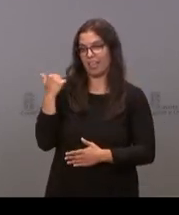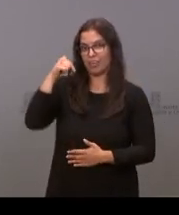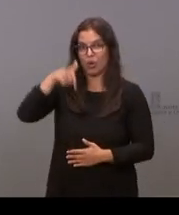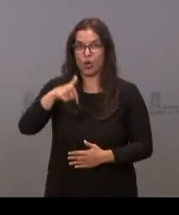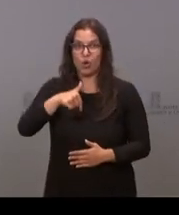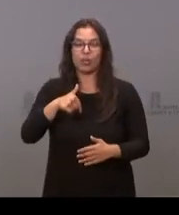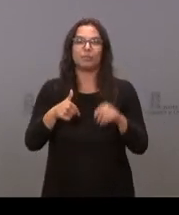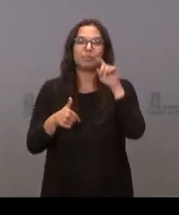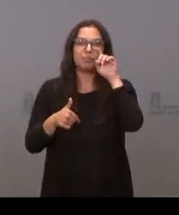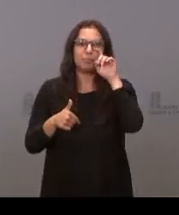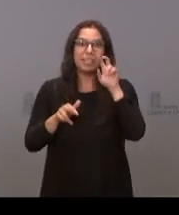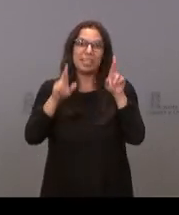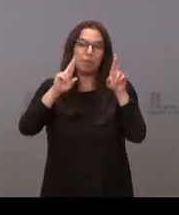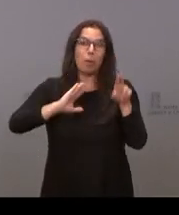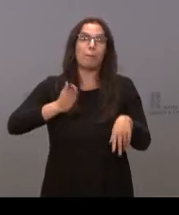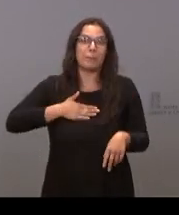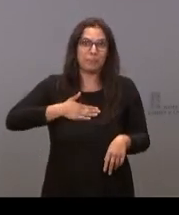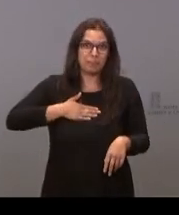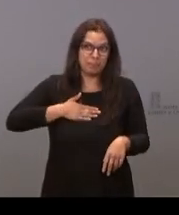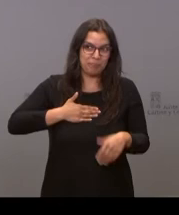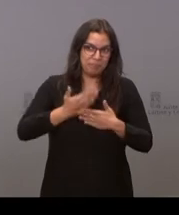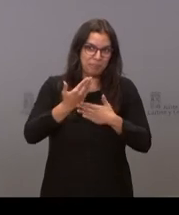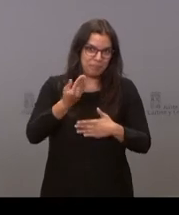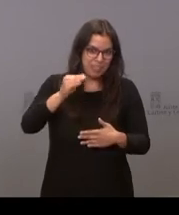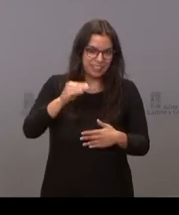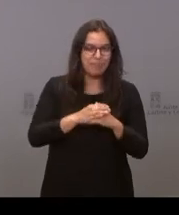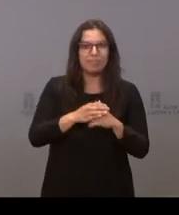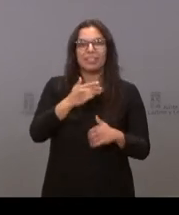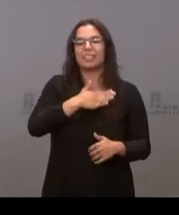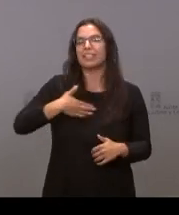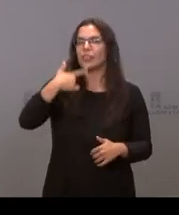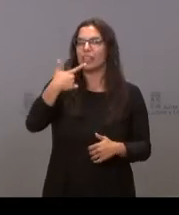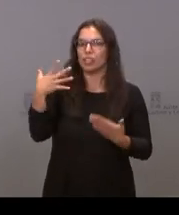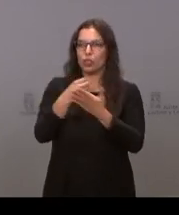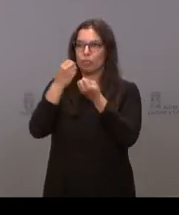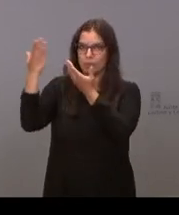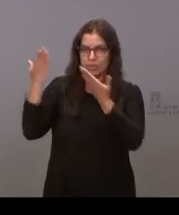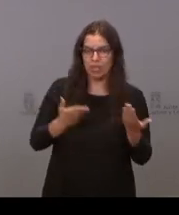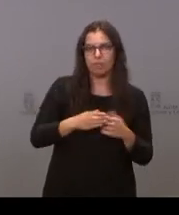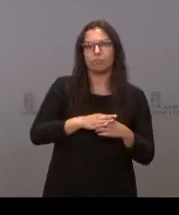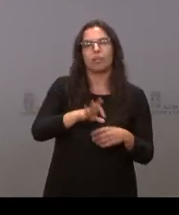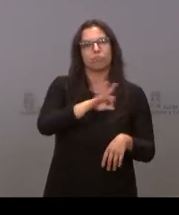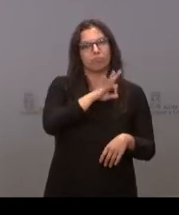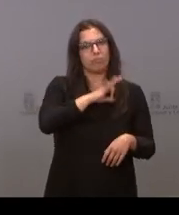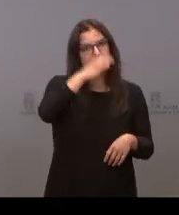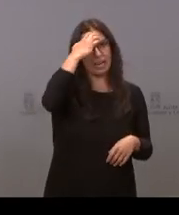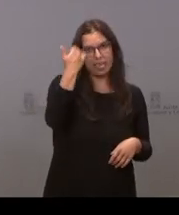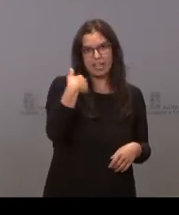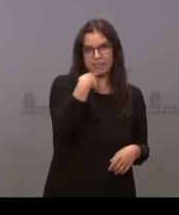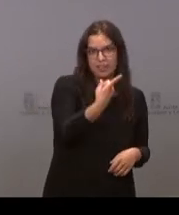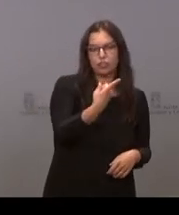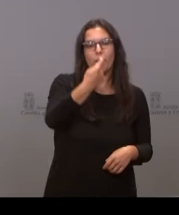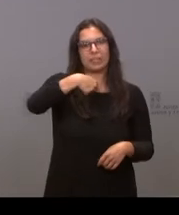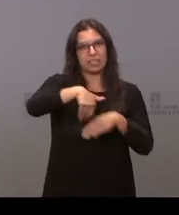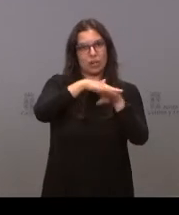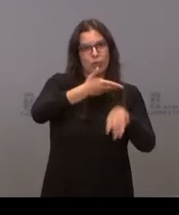Espero que se queden algún día más. Quiero darles a todos la bienvenida, a Su Majestad el Rey, se lo he dicho, al presidente del Gobierno, a todos los presidentes